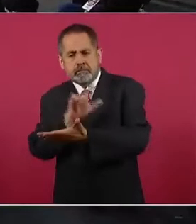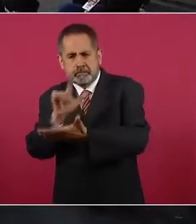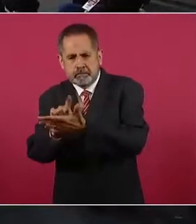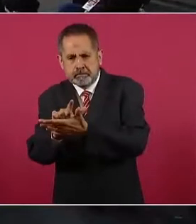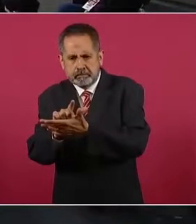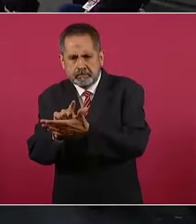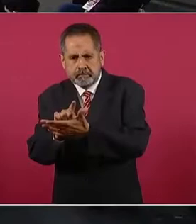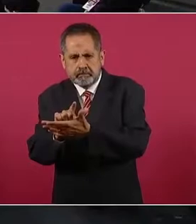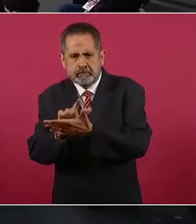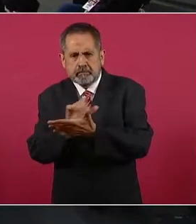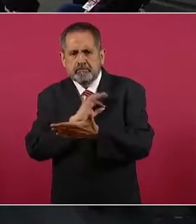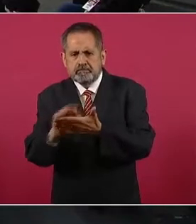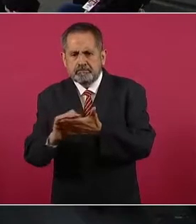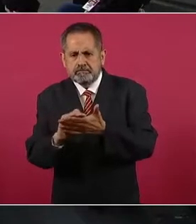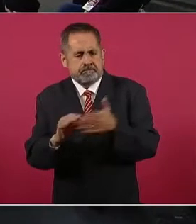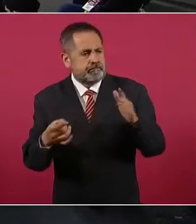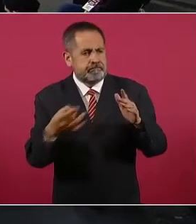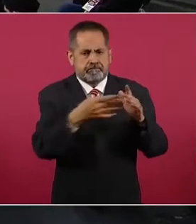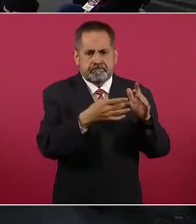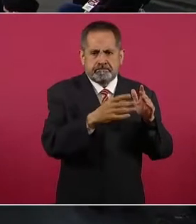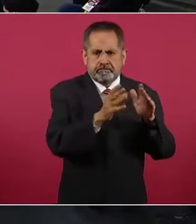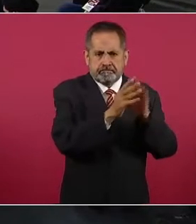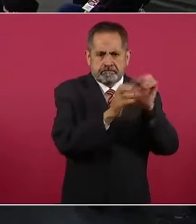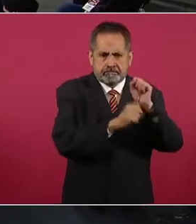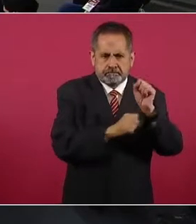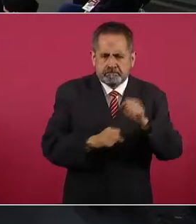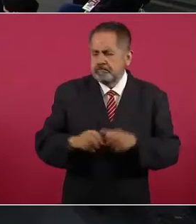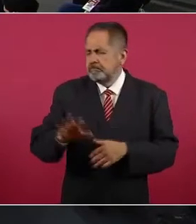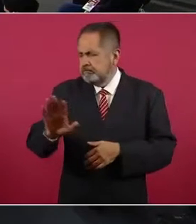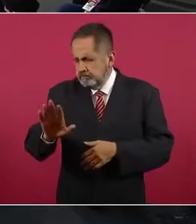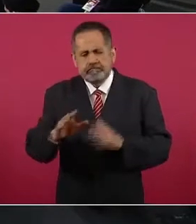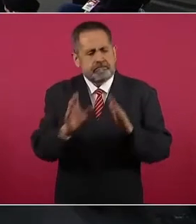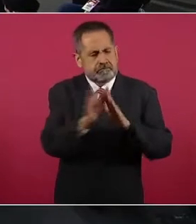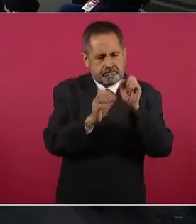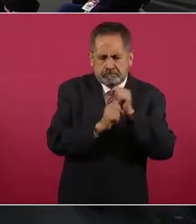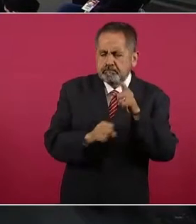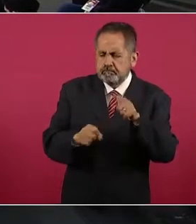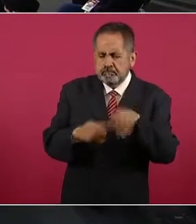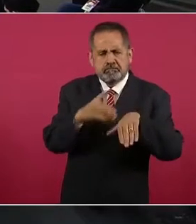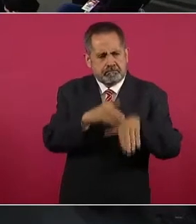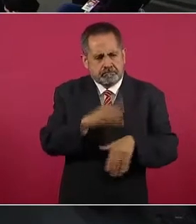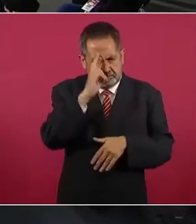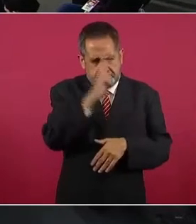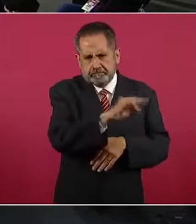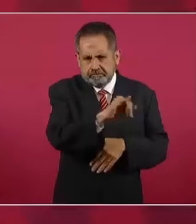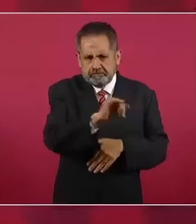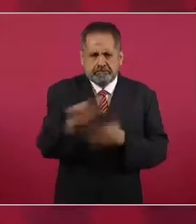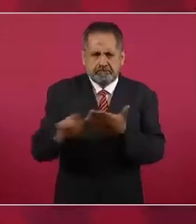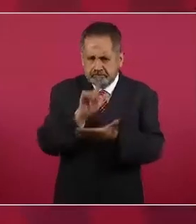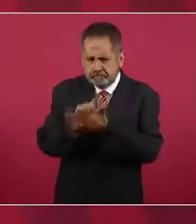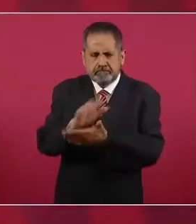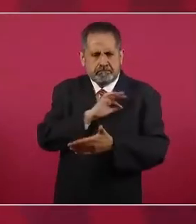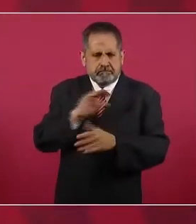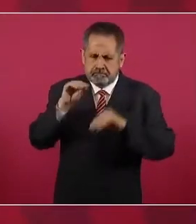por encima de la Constitución. Una ley y que no se viole la Constitución. Y si